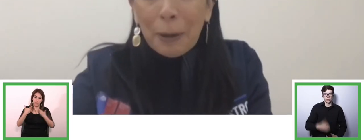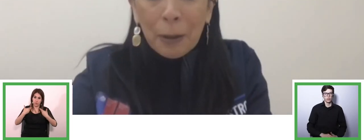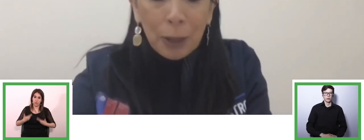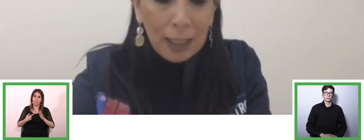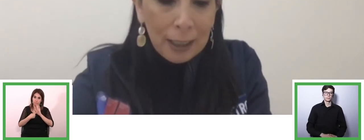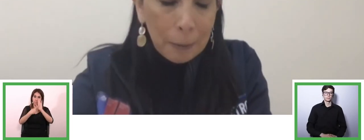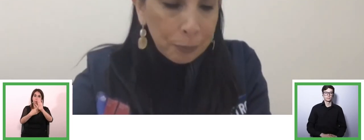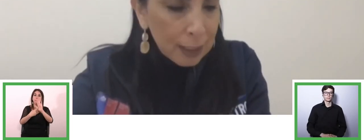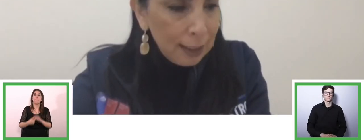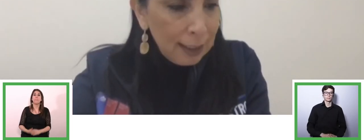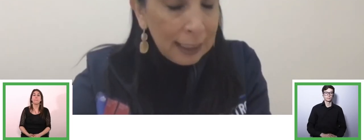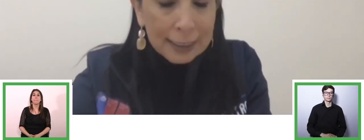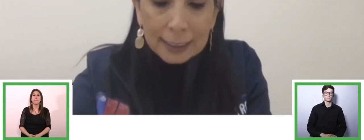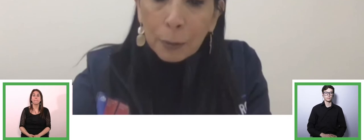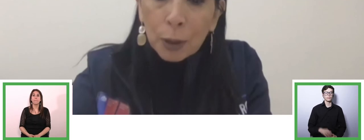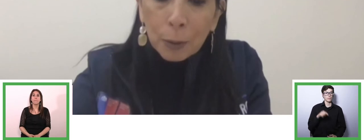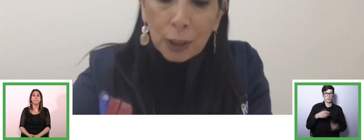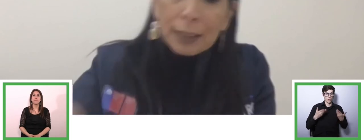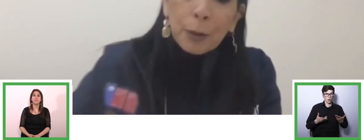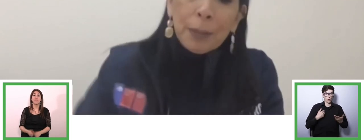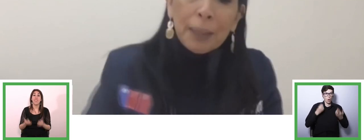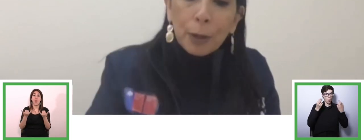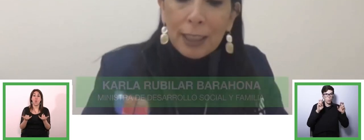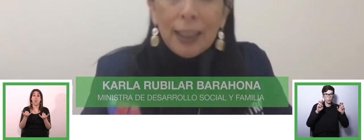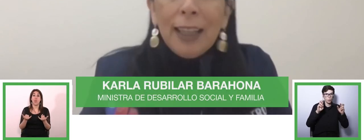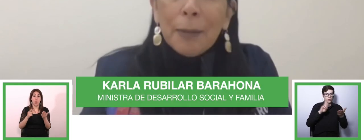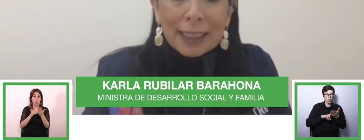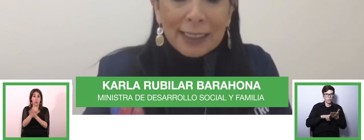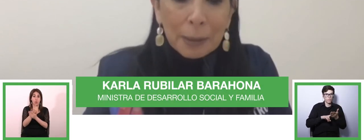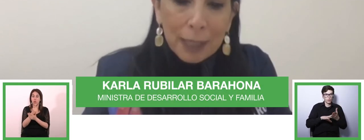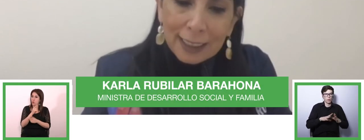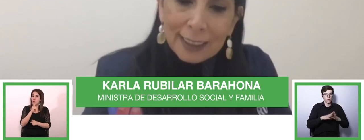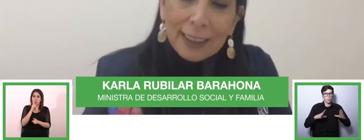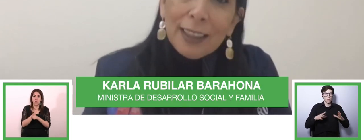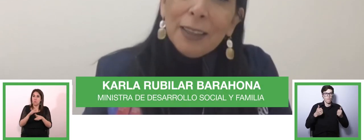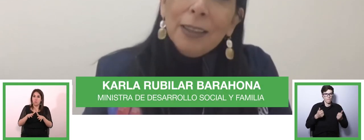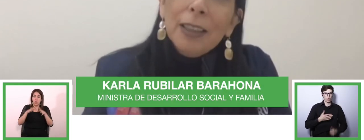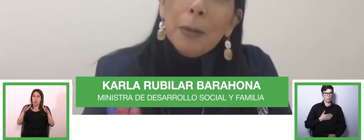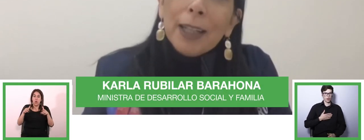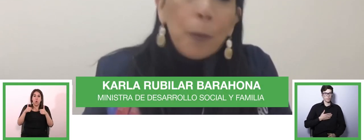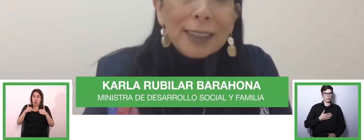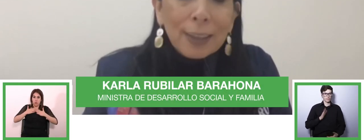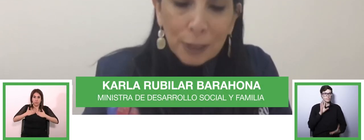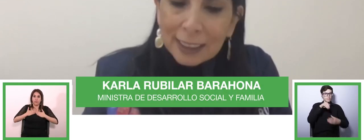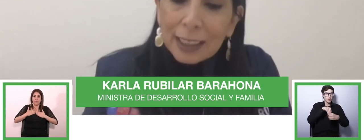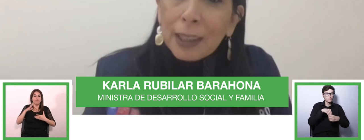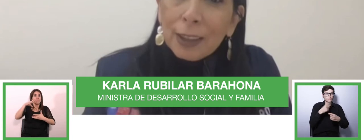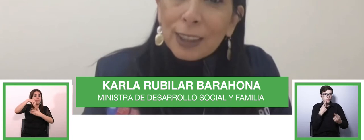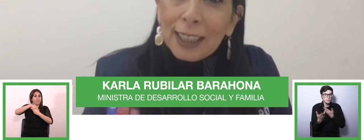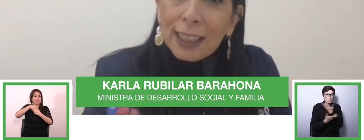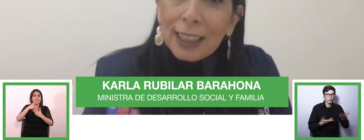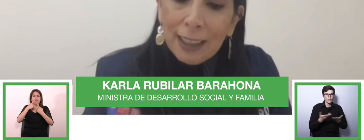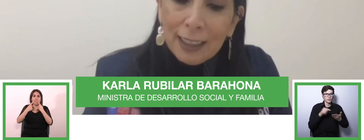es una instancia muy emocionante por mí poder participar para conversar sobre este